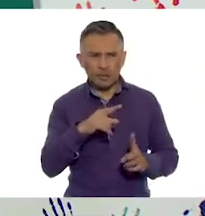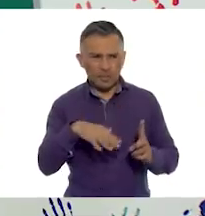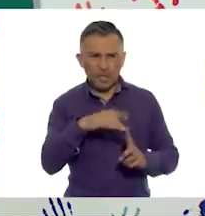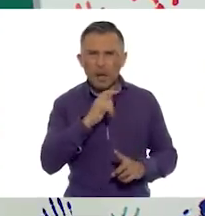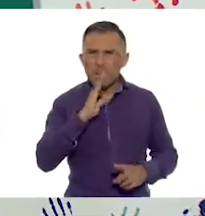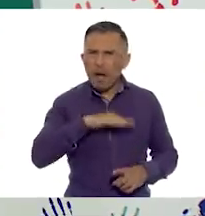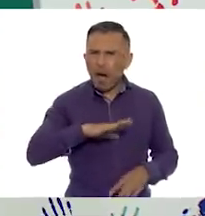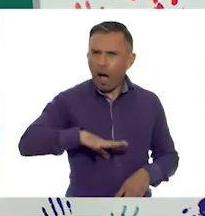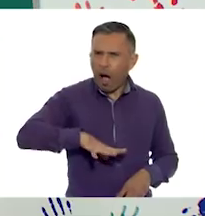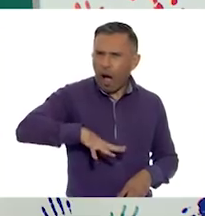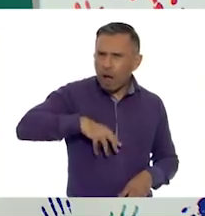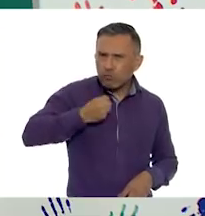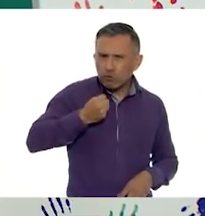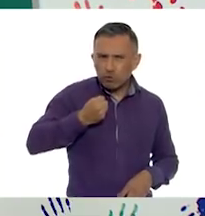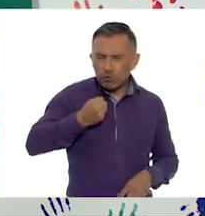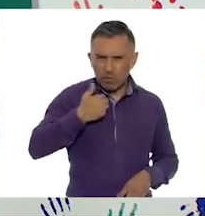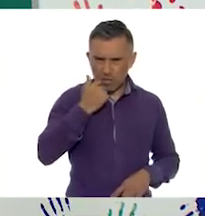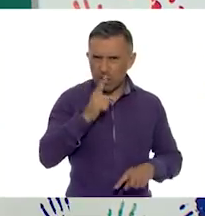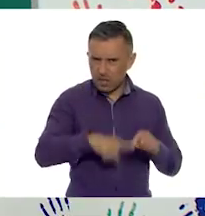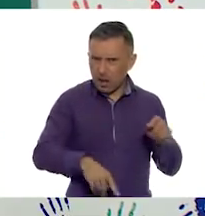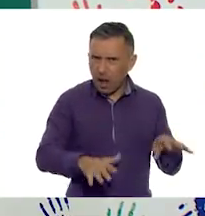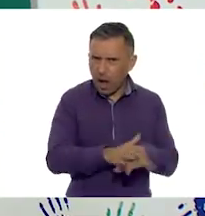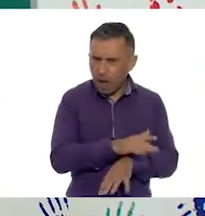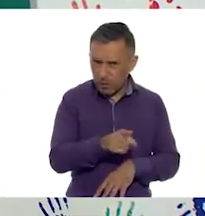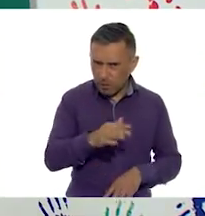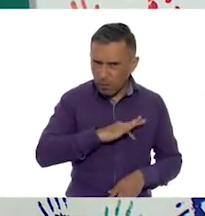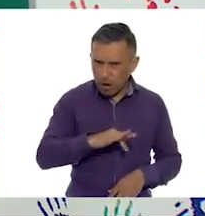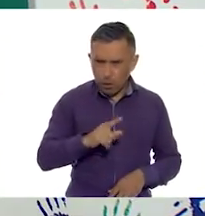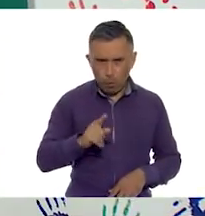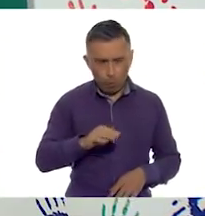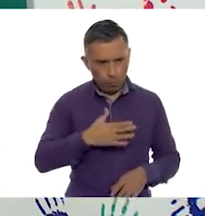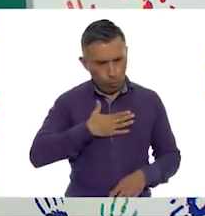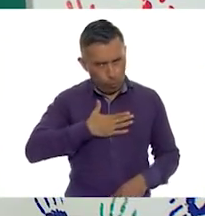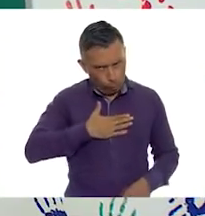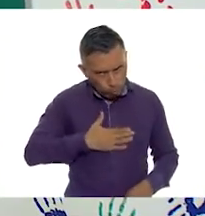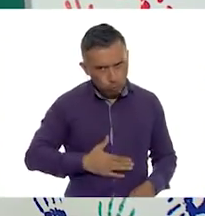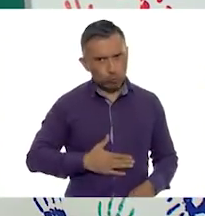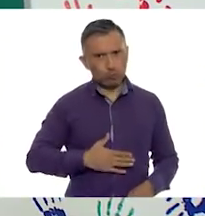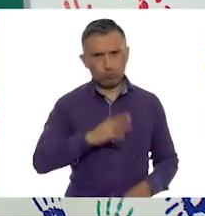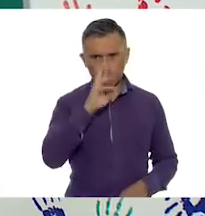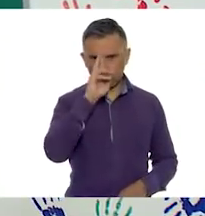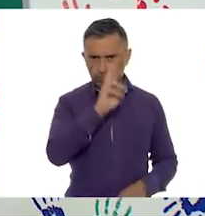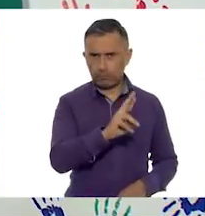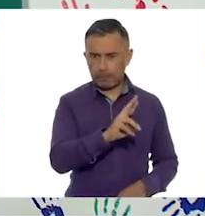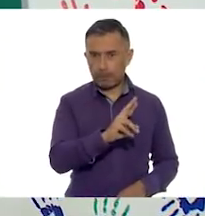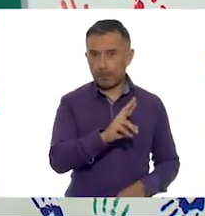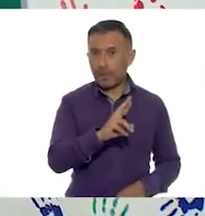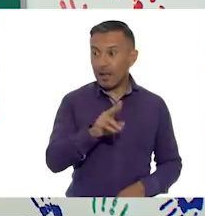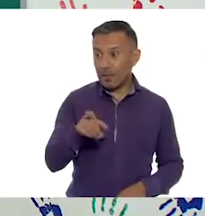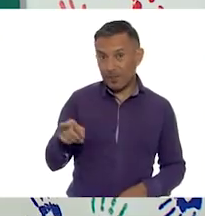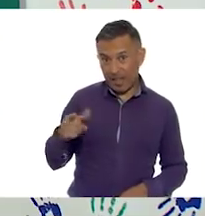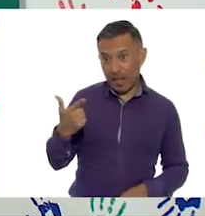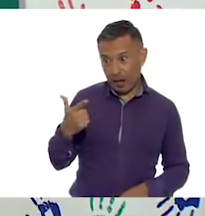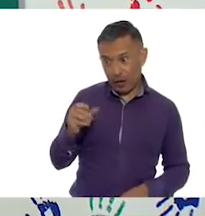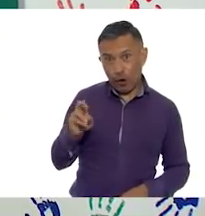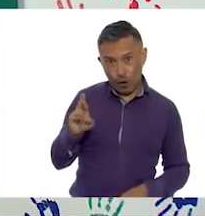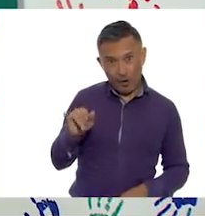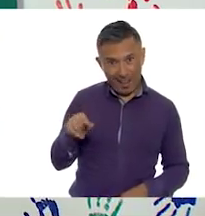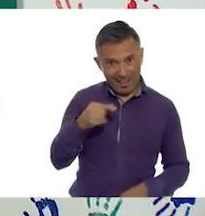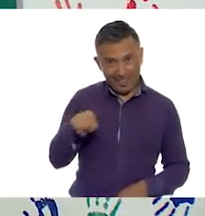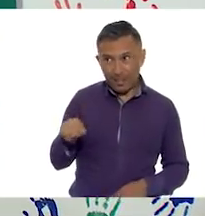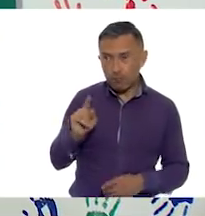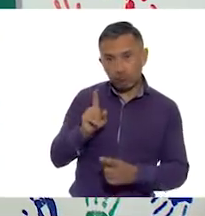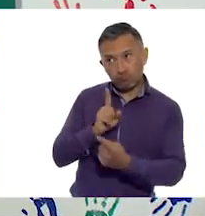injustas? Es decir, hacer justicia. Así como Gloria lo hará al decirle a los niños